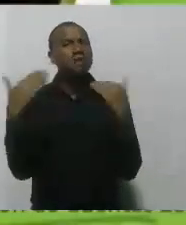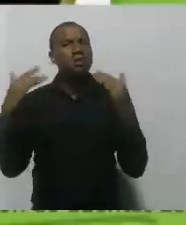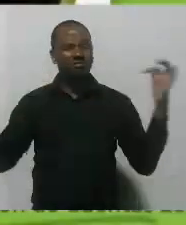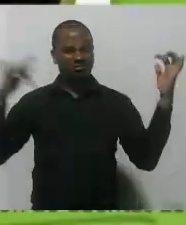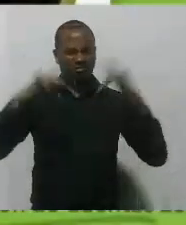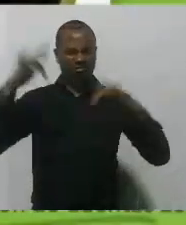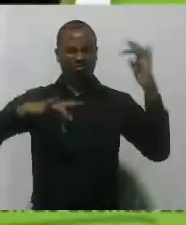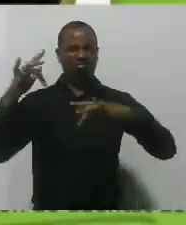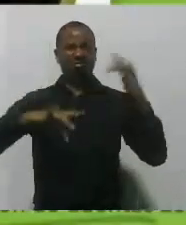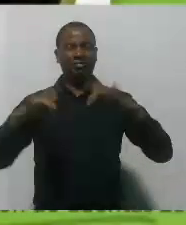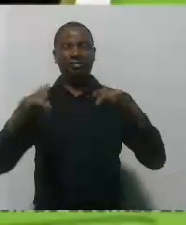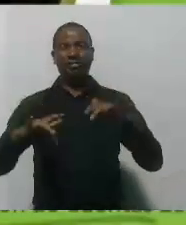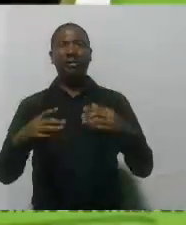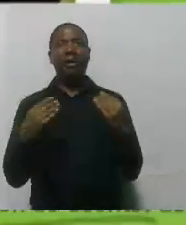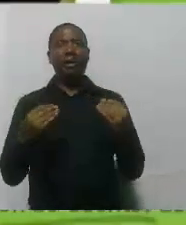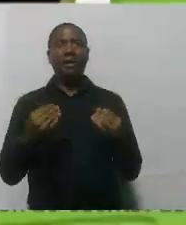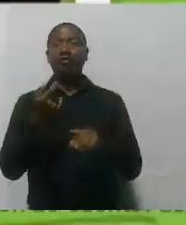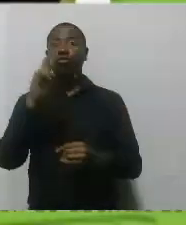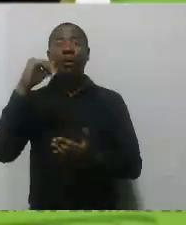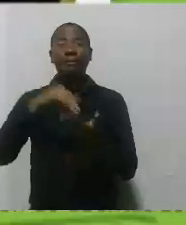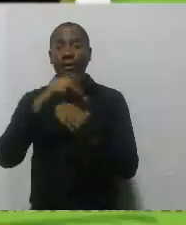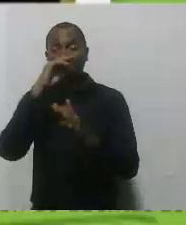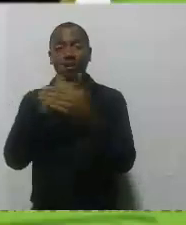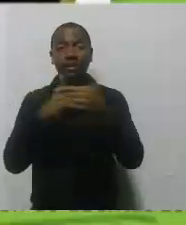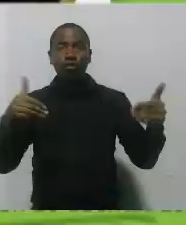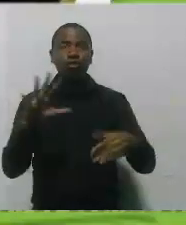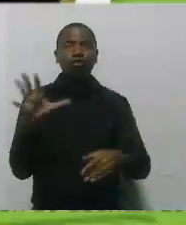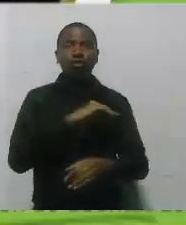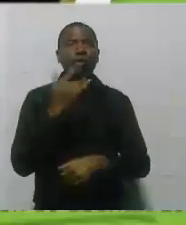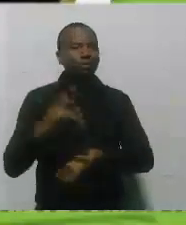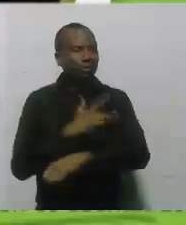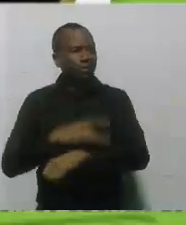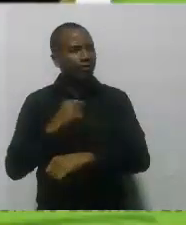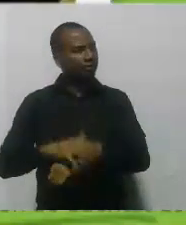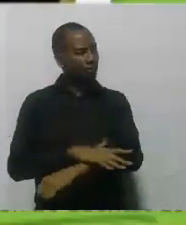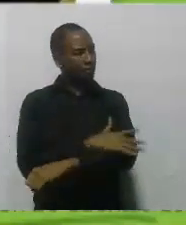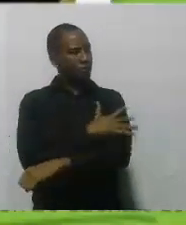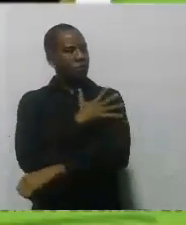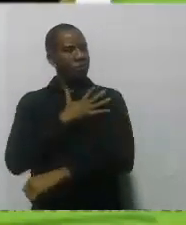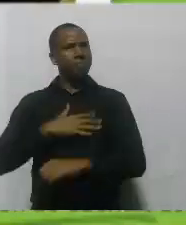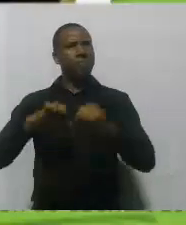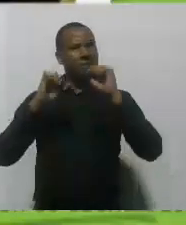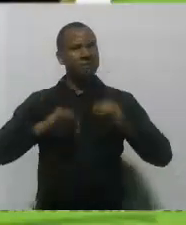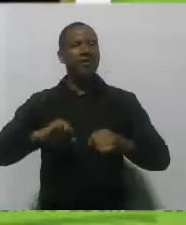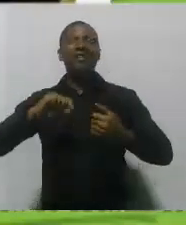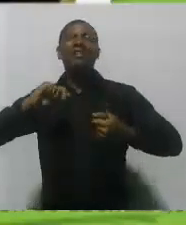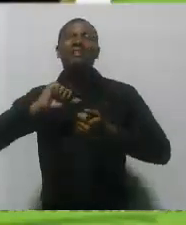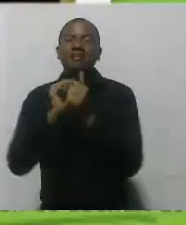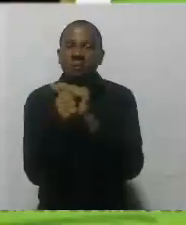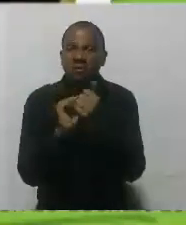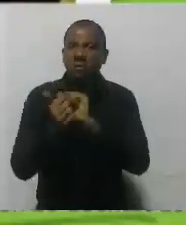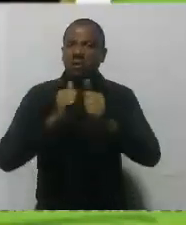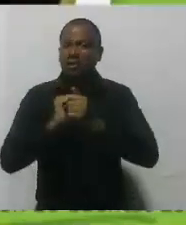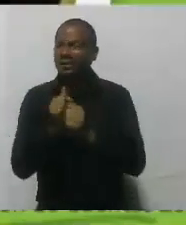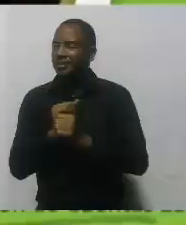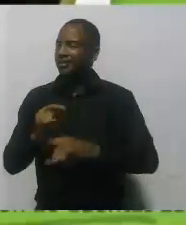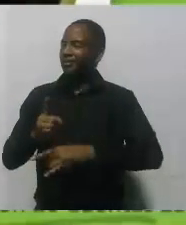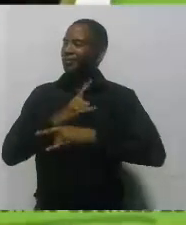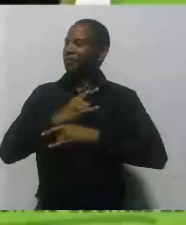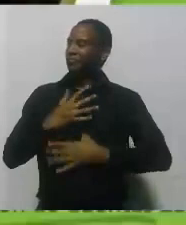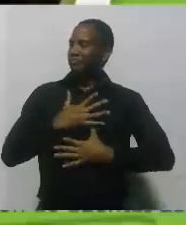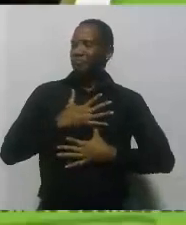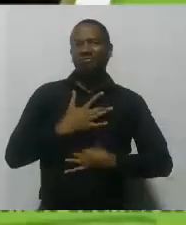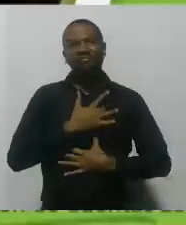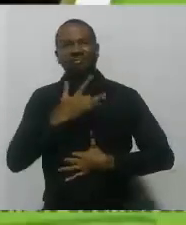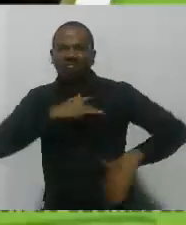y motivando a que los chicos, jóvenes, adolescentes se enamoren del deporte y podamos tener esa